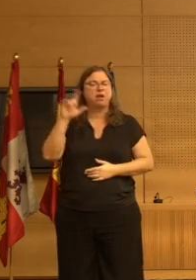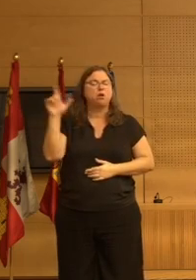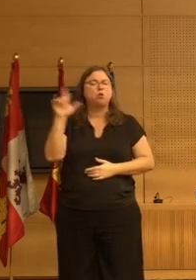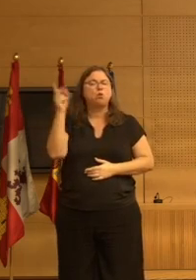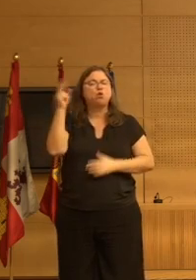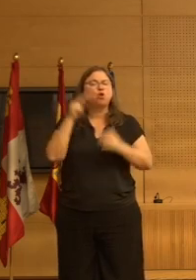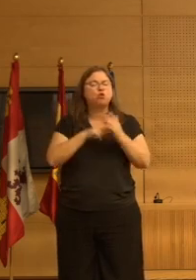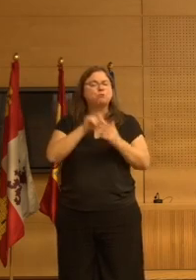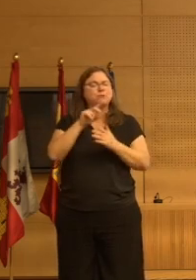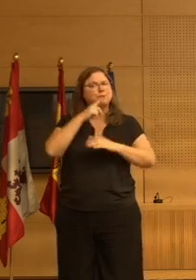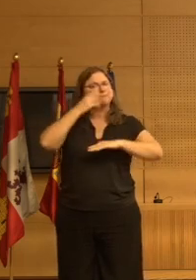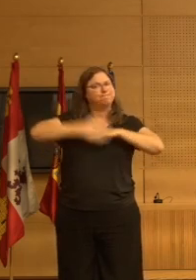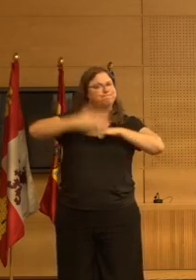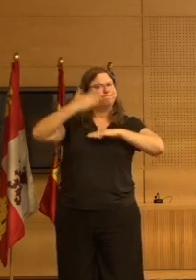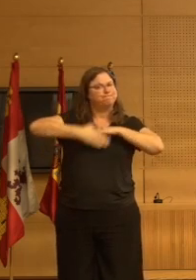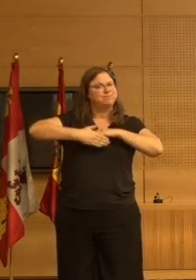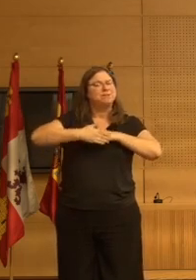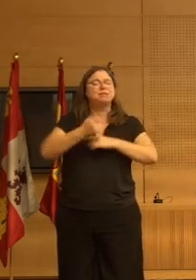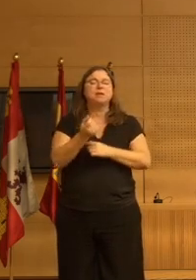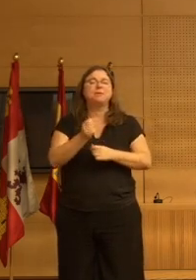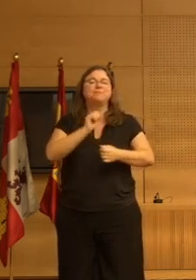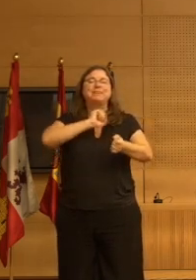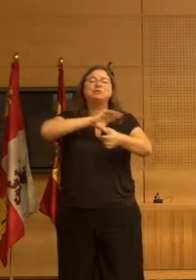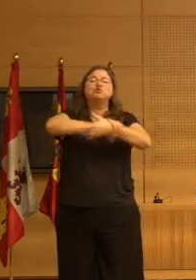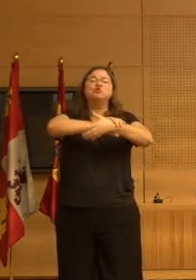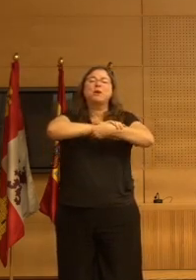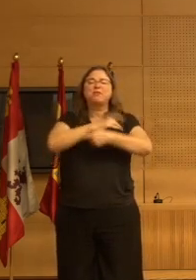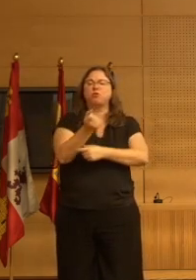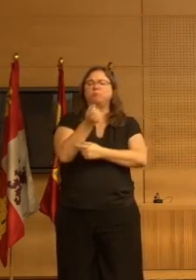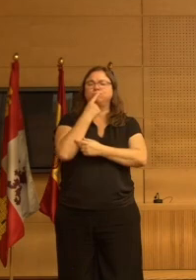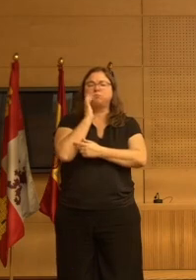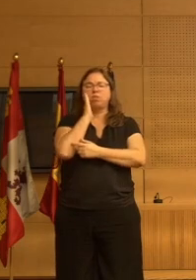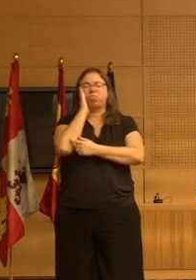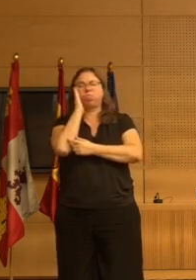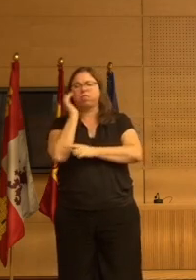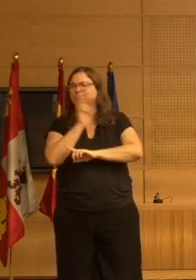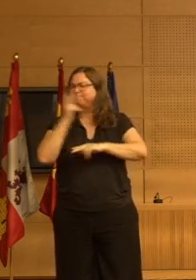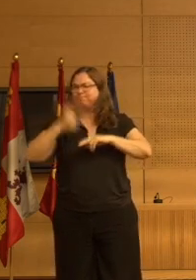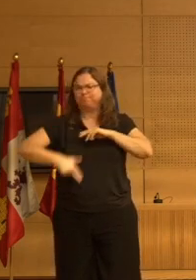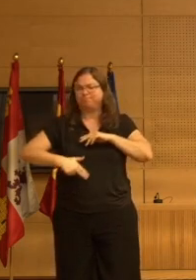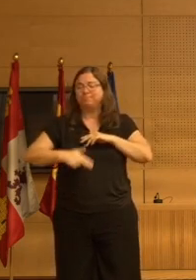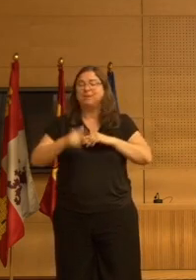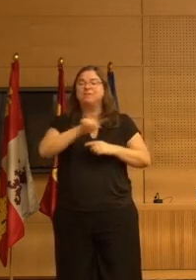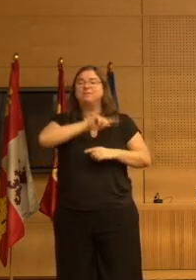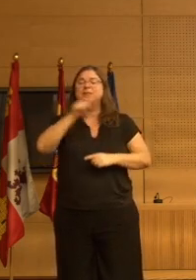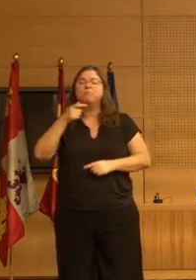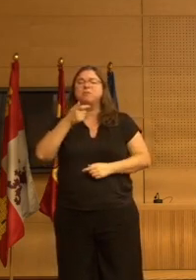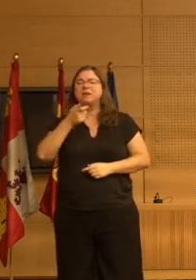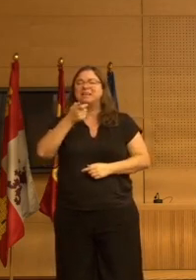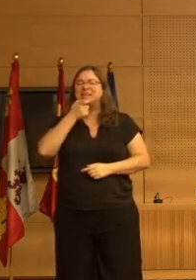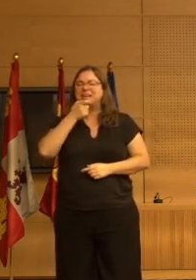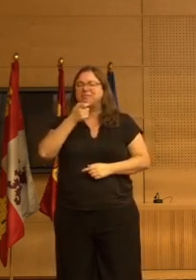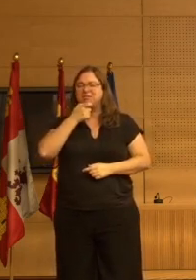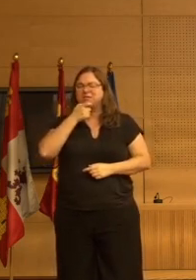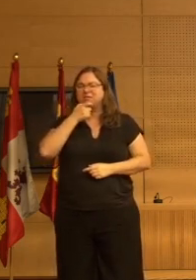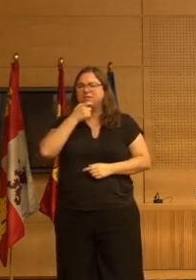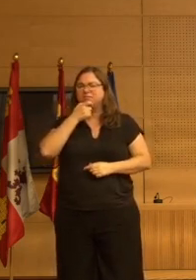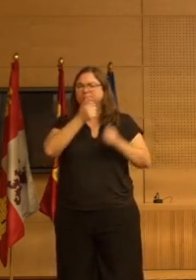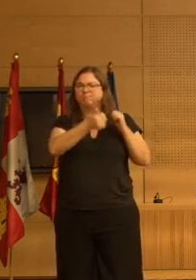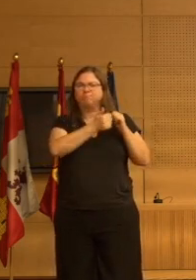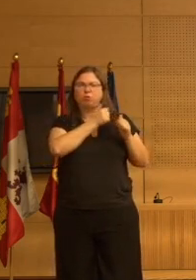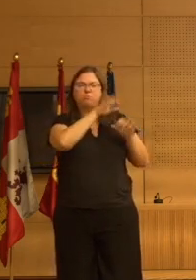empiezan ya a utilizar este término. Reino Unido también enseguida coge el tren de la reducción de